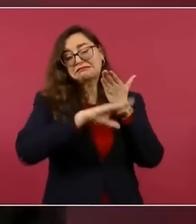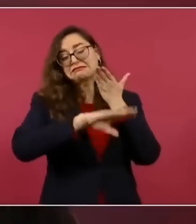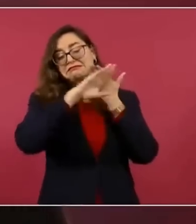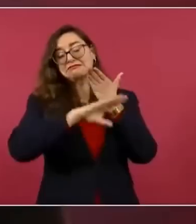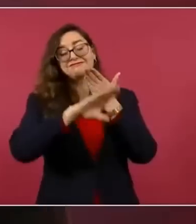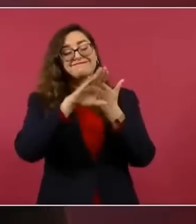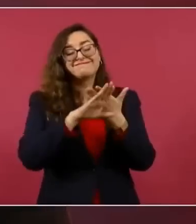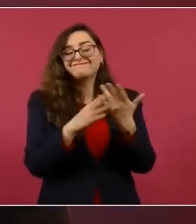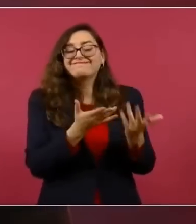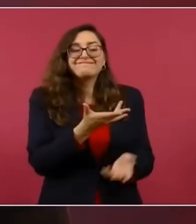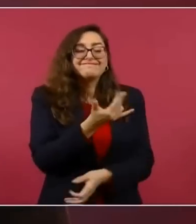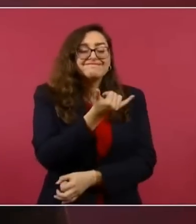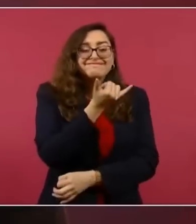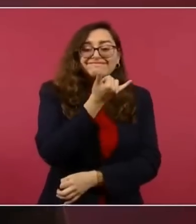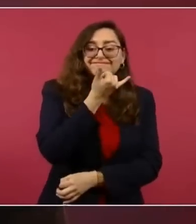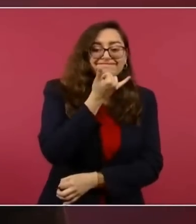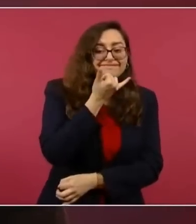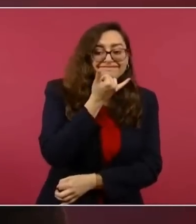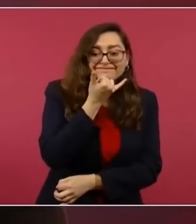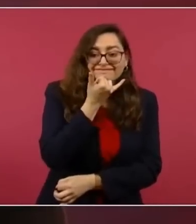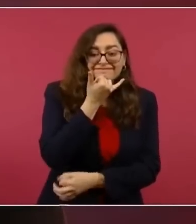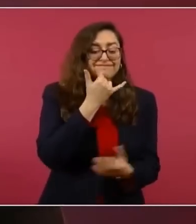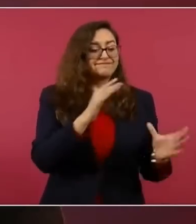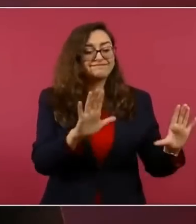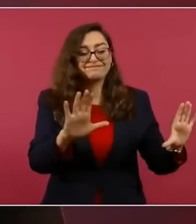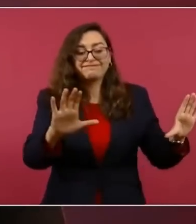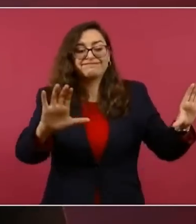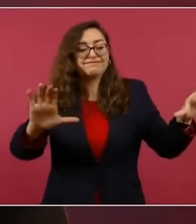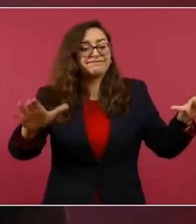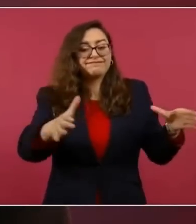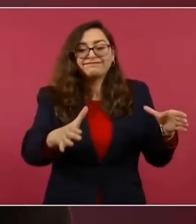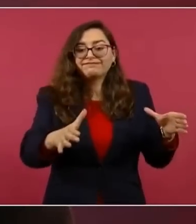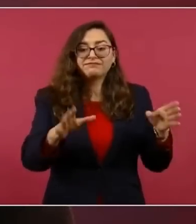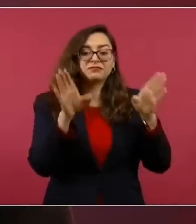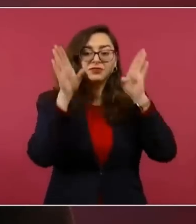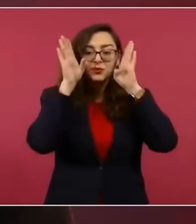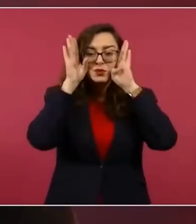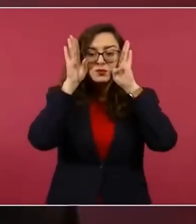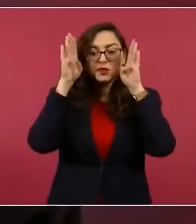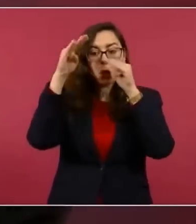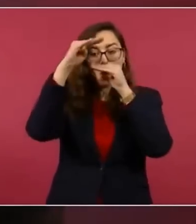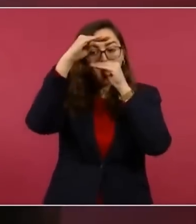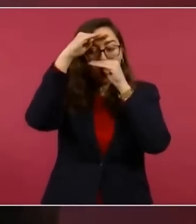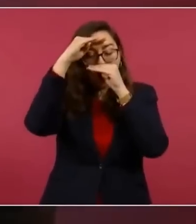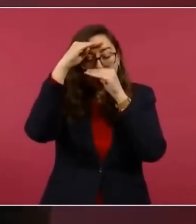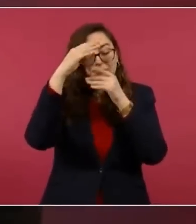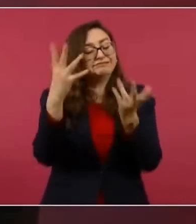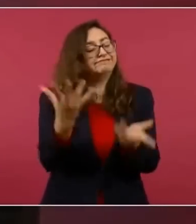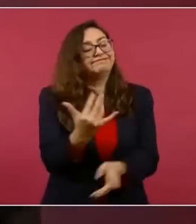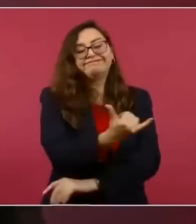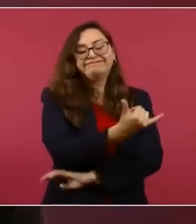al bloque conservador, a los